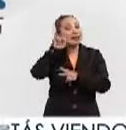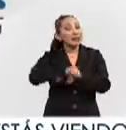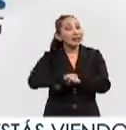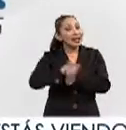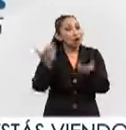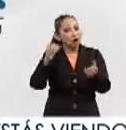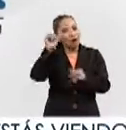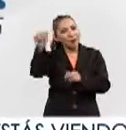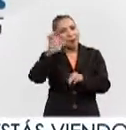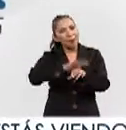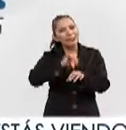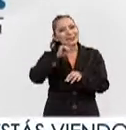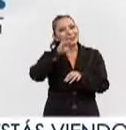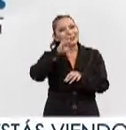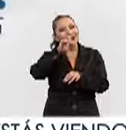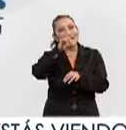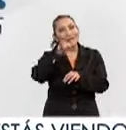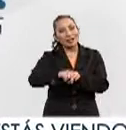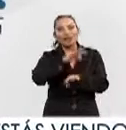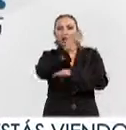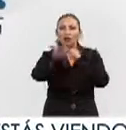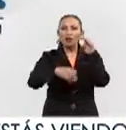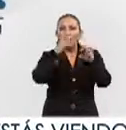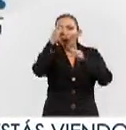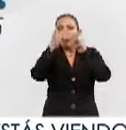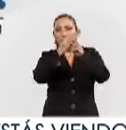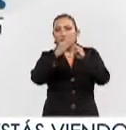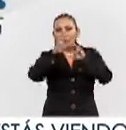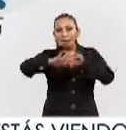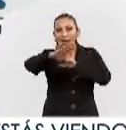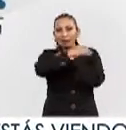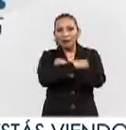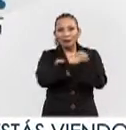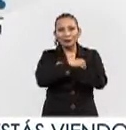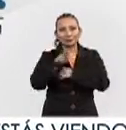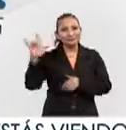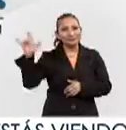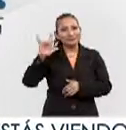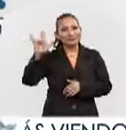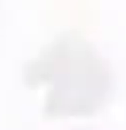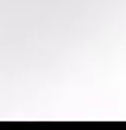en otra emisión más de Interfaz y todo el mundo y el sector educativo